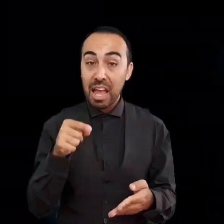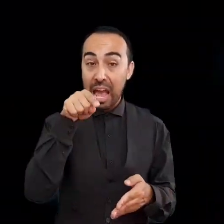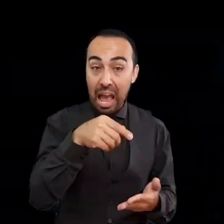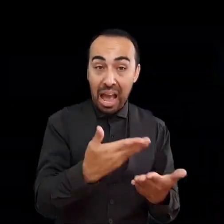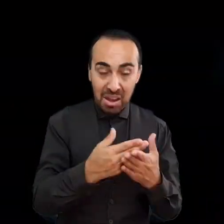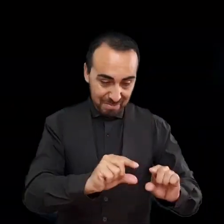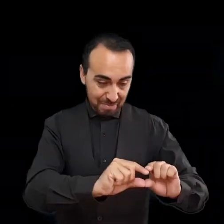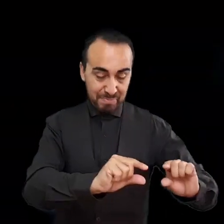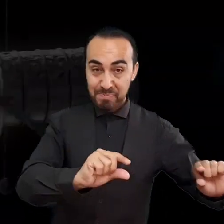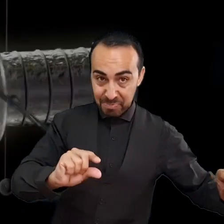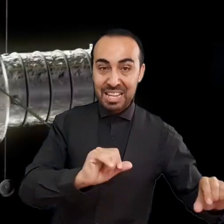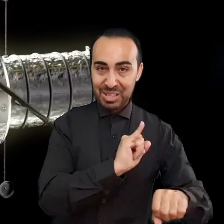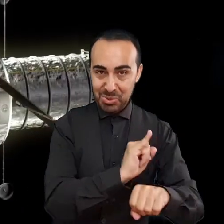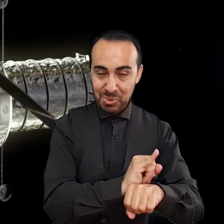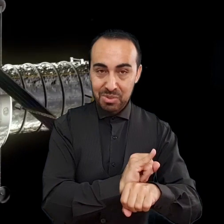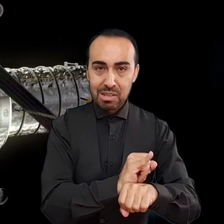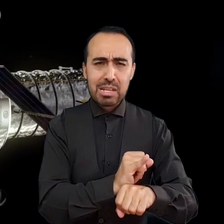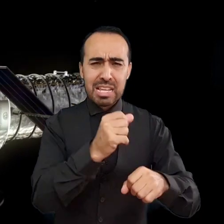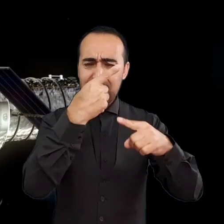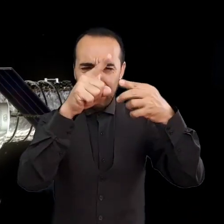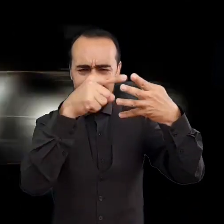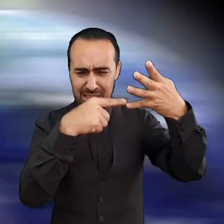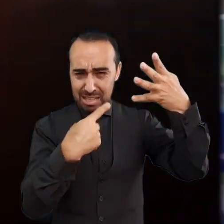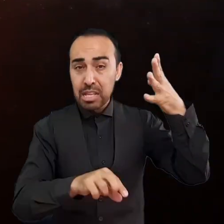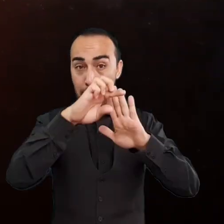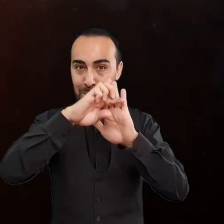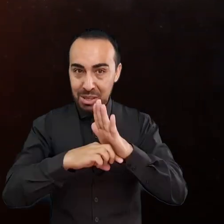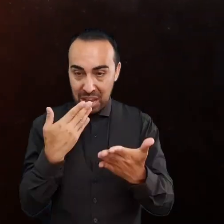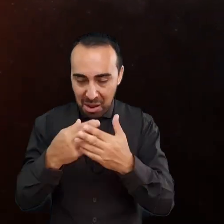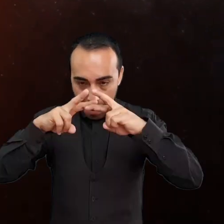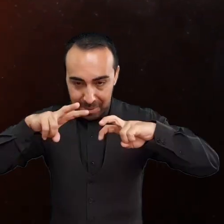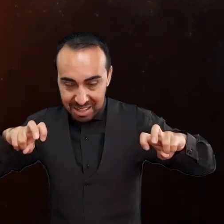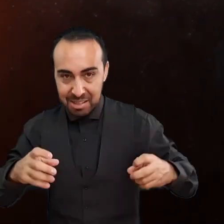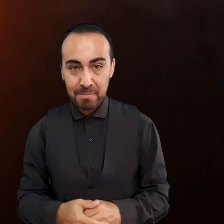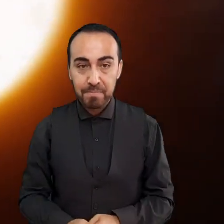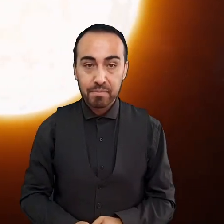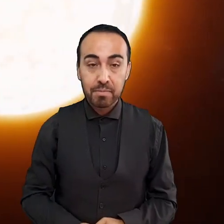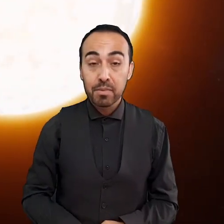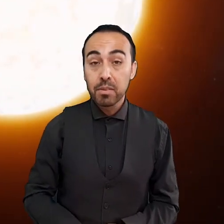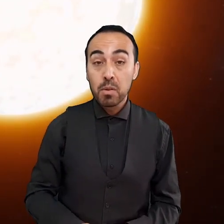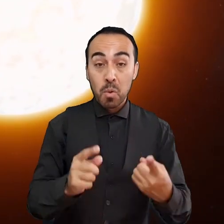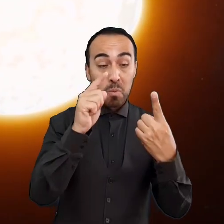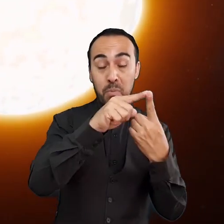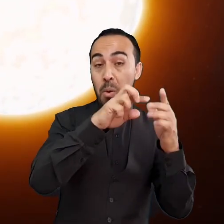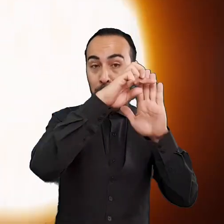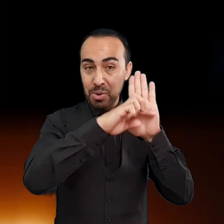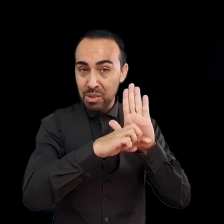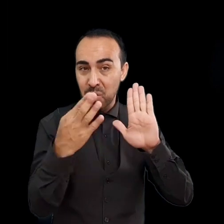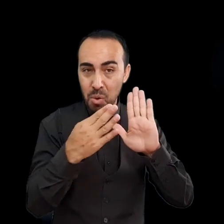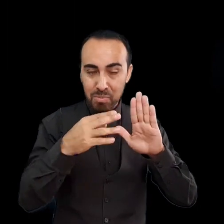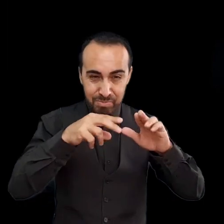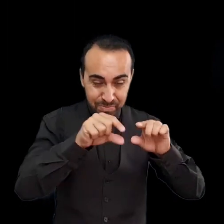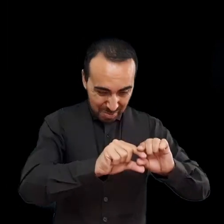funcionó entre el 2004 y 2009 y luego entre 2011 y 2015. Este proyecto proporcionó